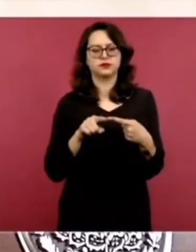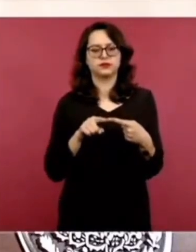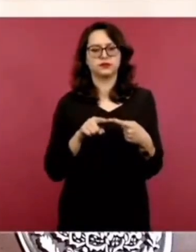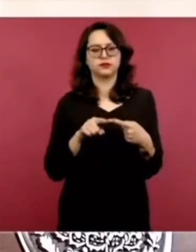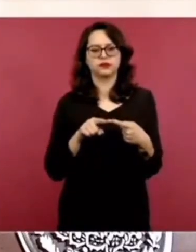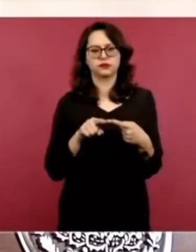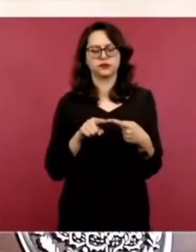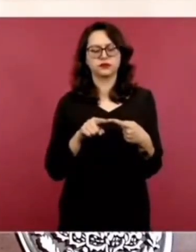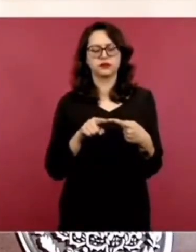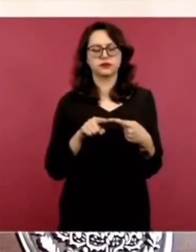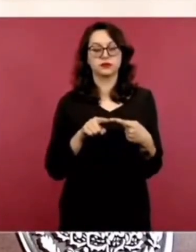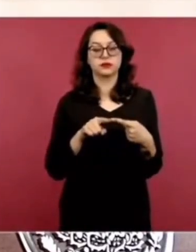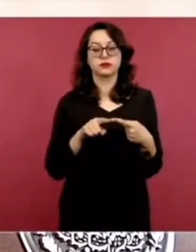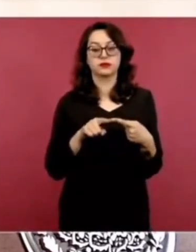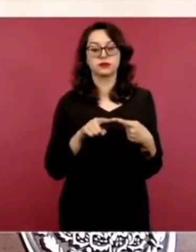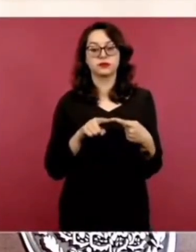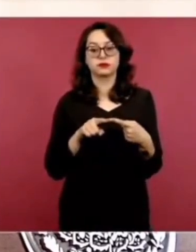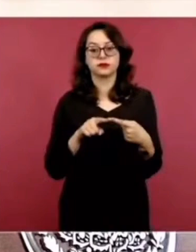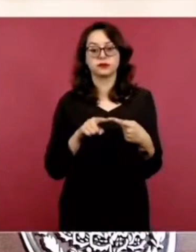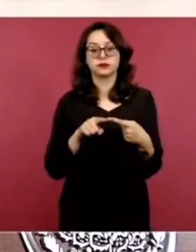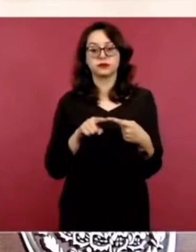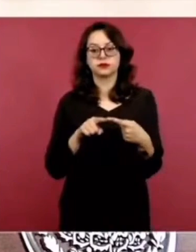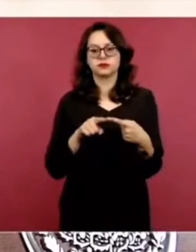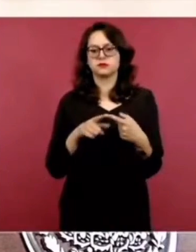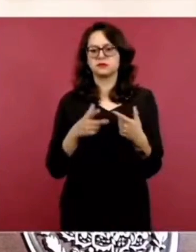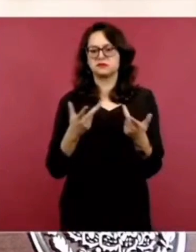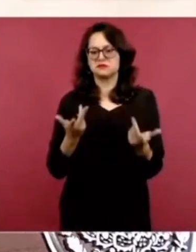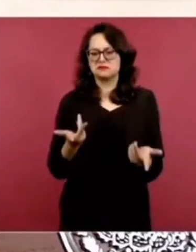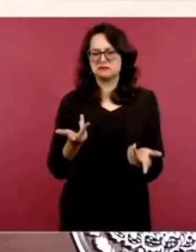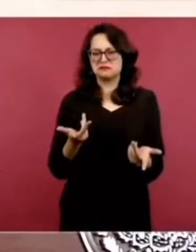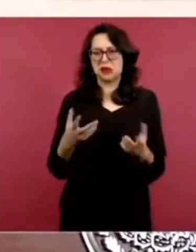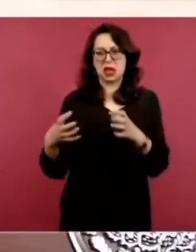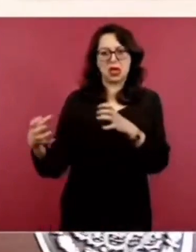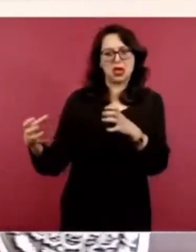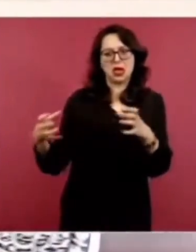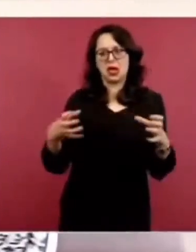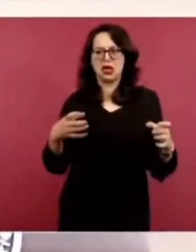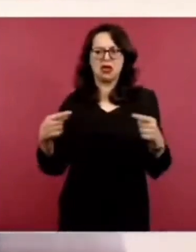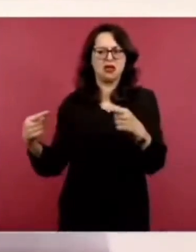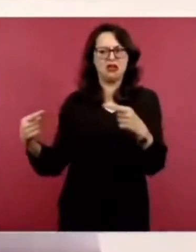hay bastante tranquilidad, bastante